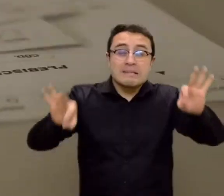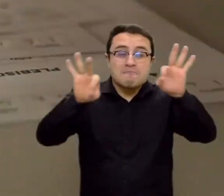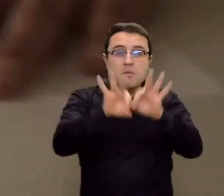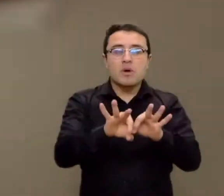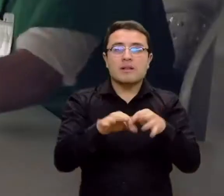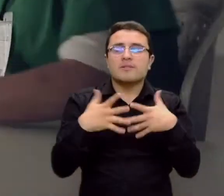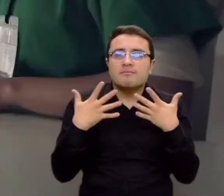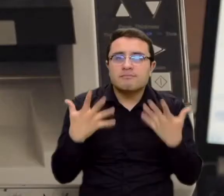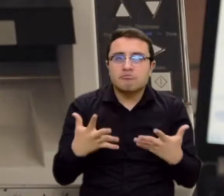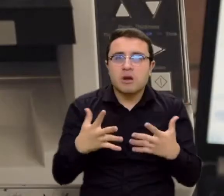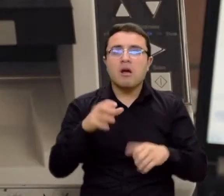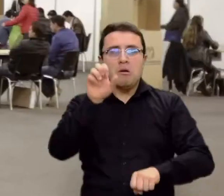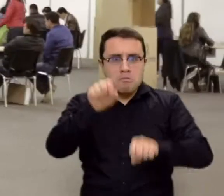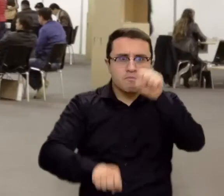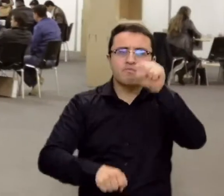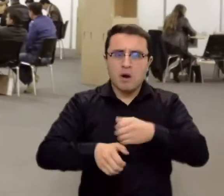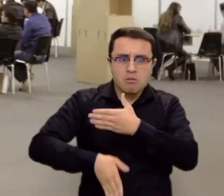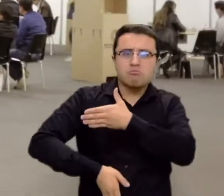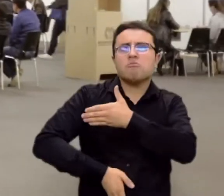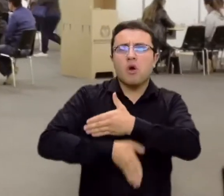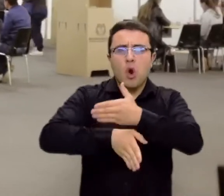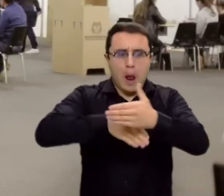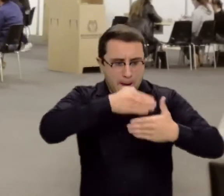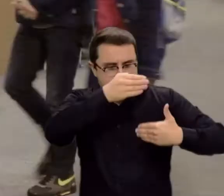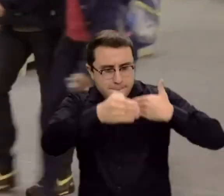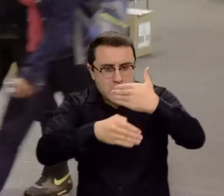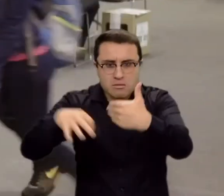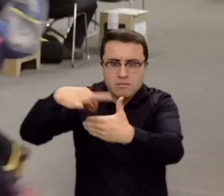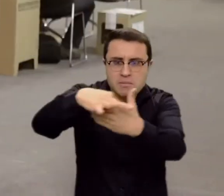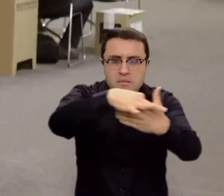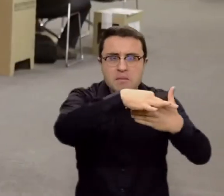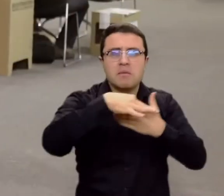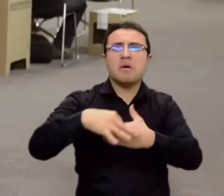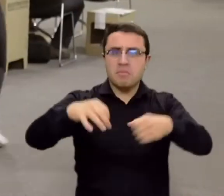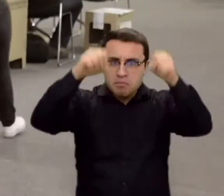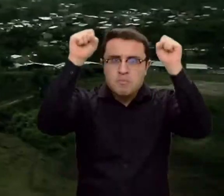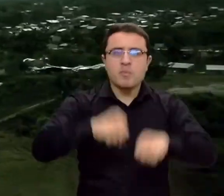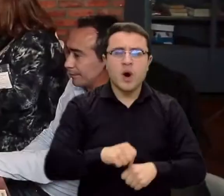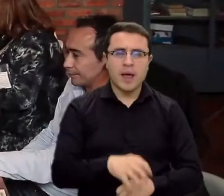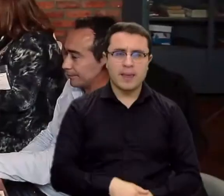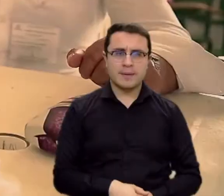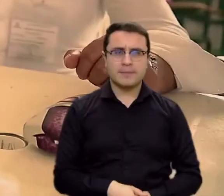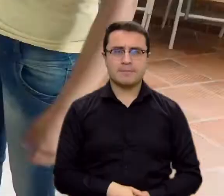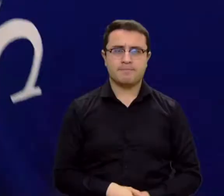de lo razonable seguir trabajando hacia procesos electorales.